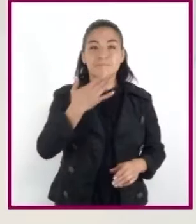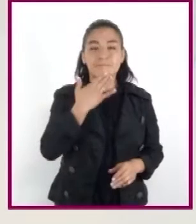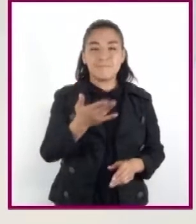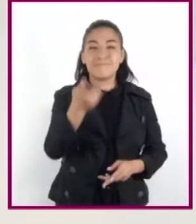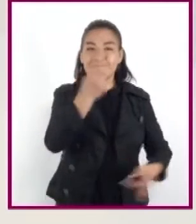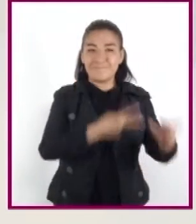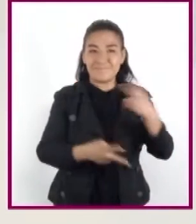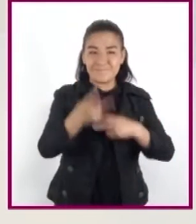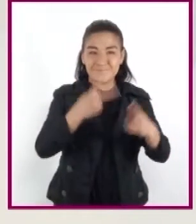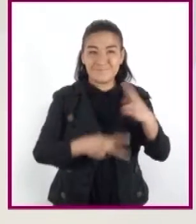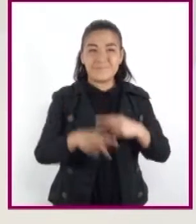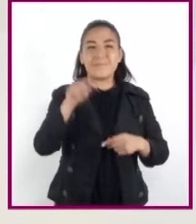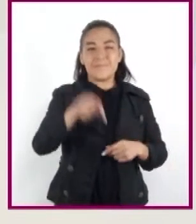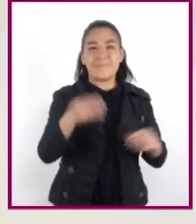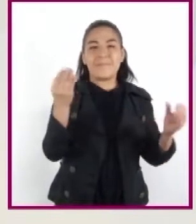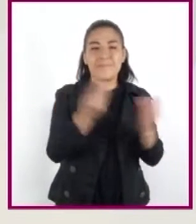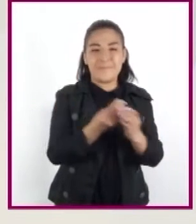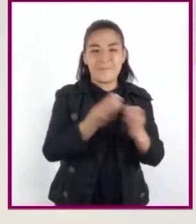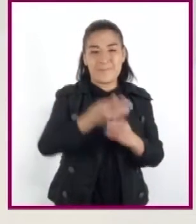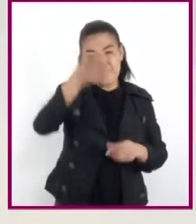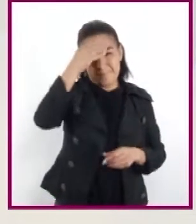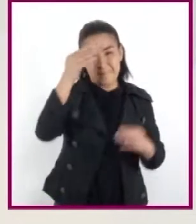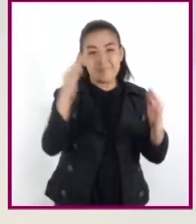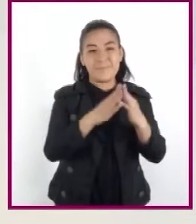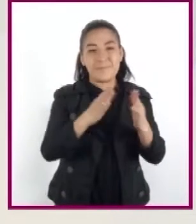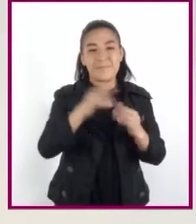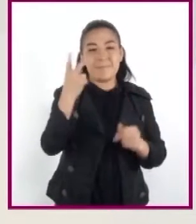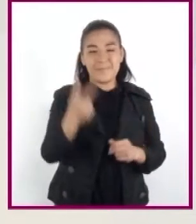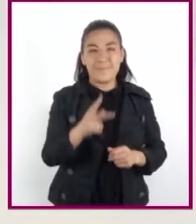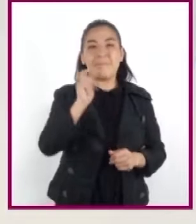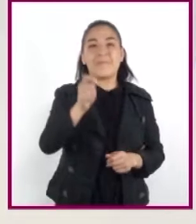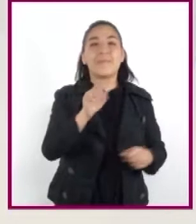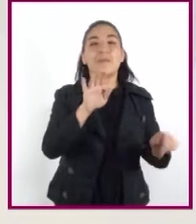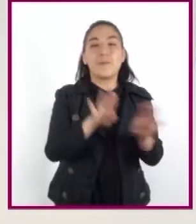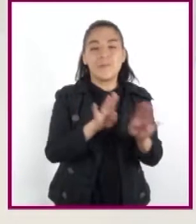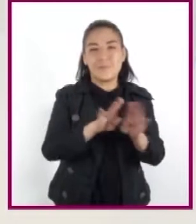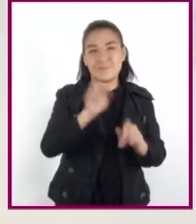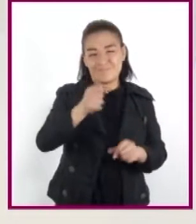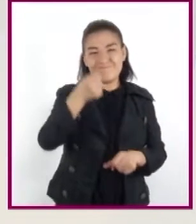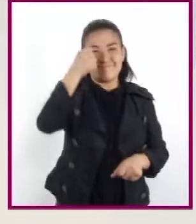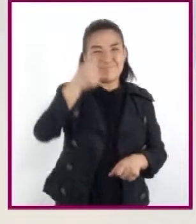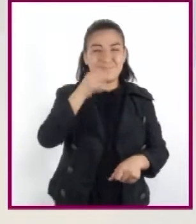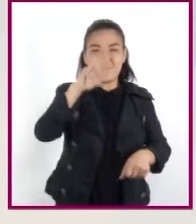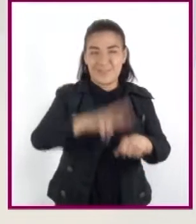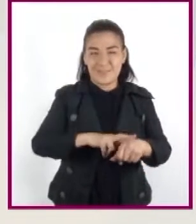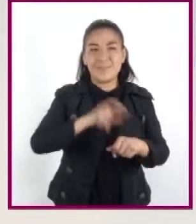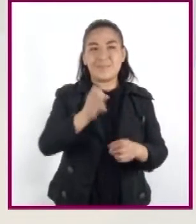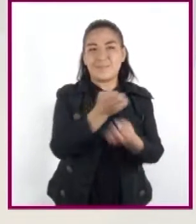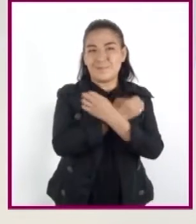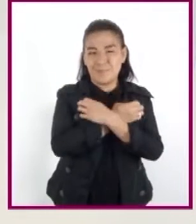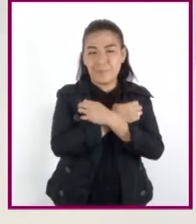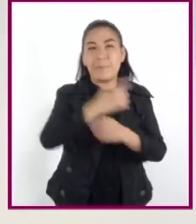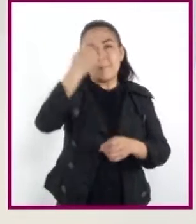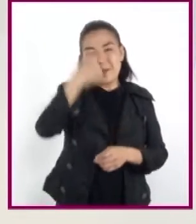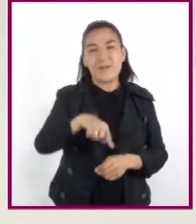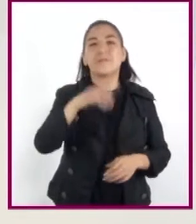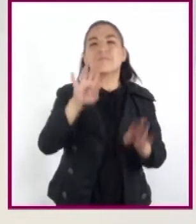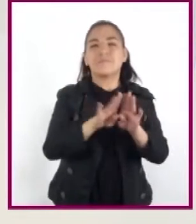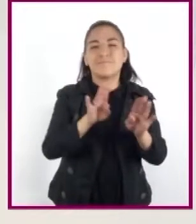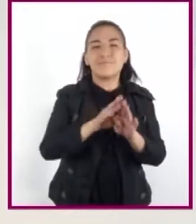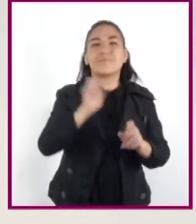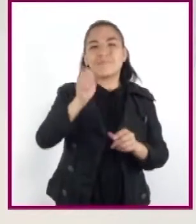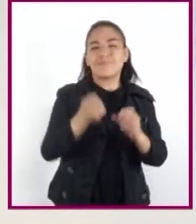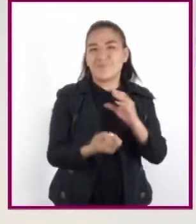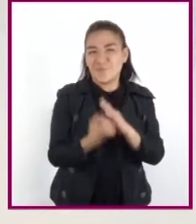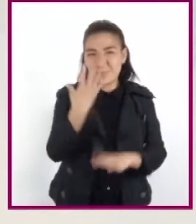Bienvenidos a una sesión más de Aprende en Casa 2, la estrategia que la Secretaría de Educación Pública ha diseñado para que continúen con su